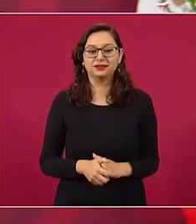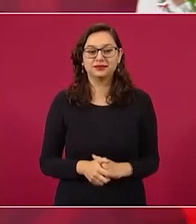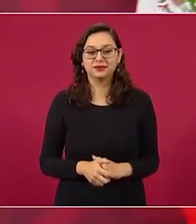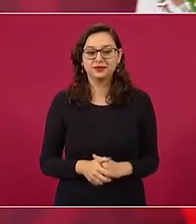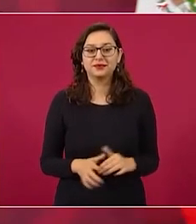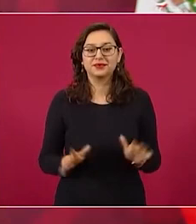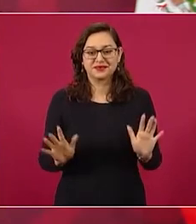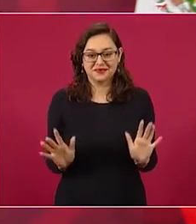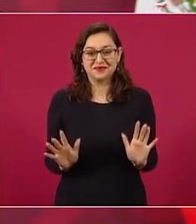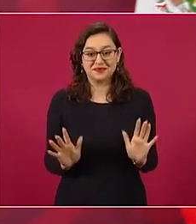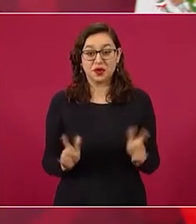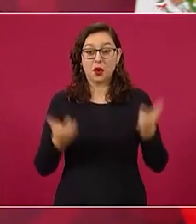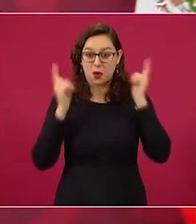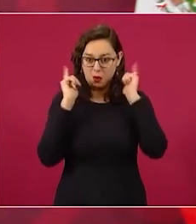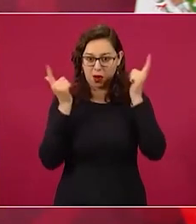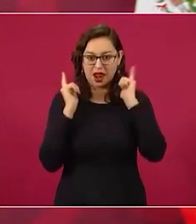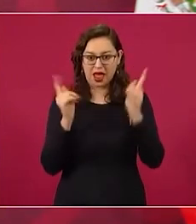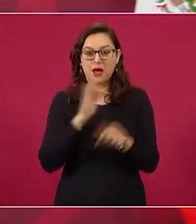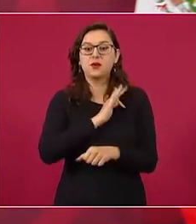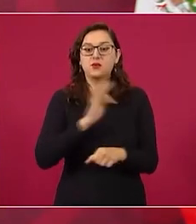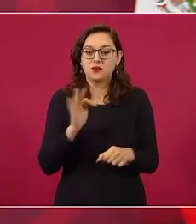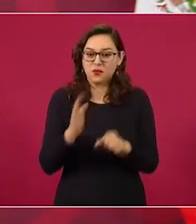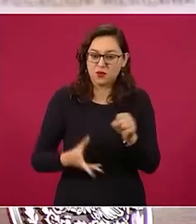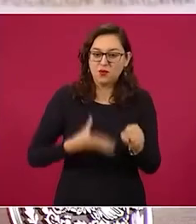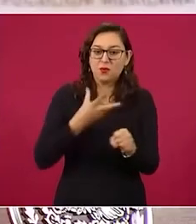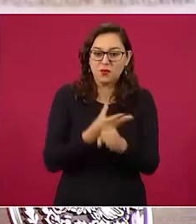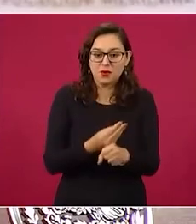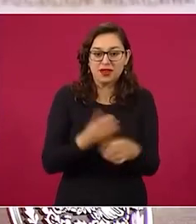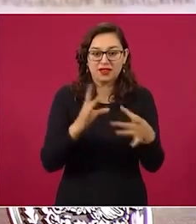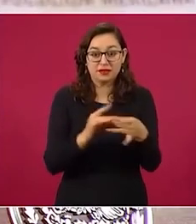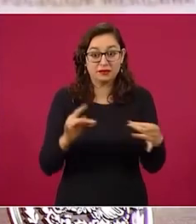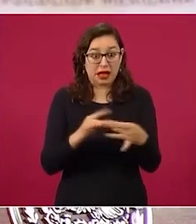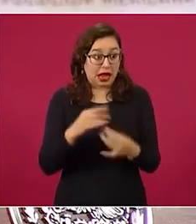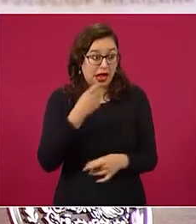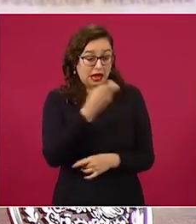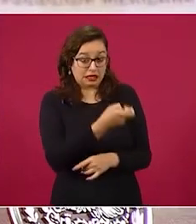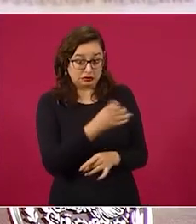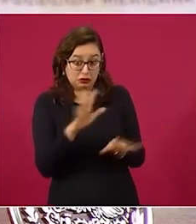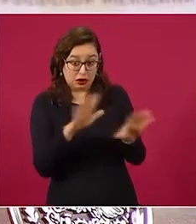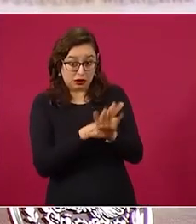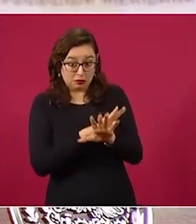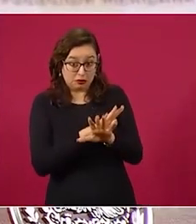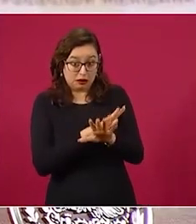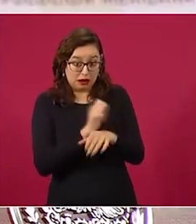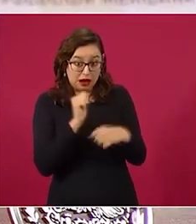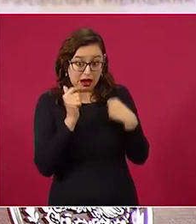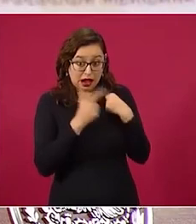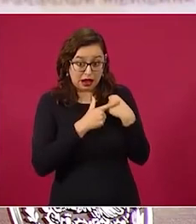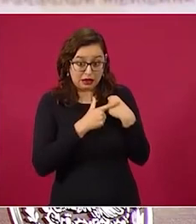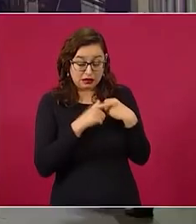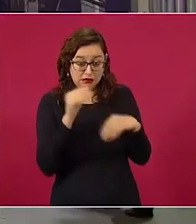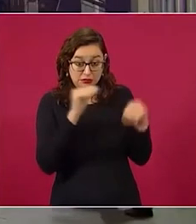Pero ojalá y... No está truqueado, ¿verdad? No, no, no, es de la reforma